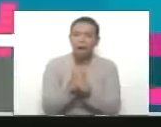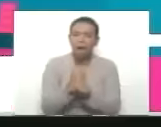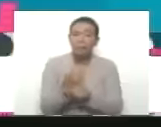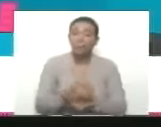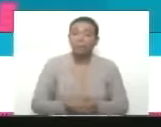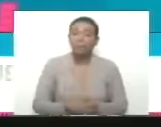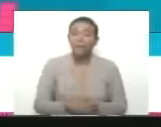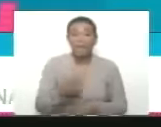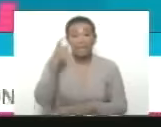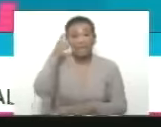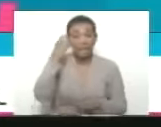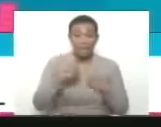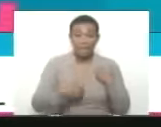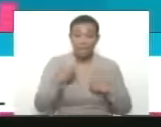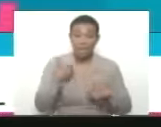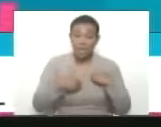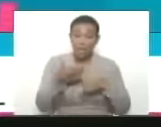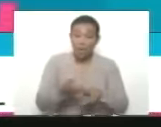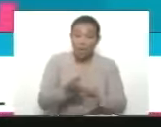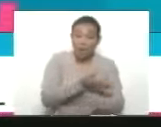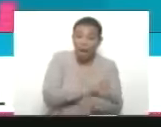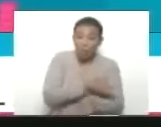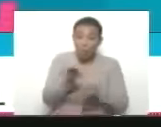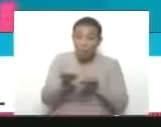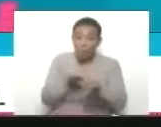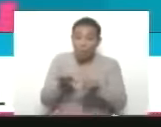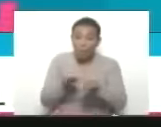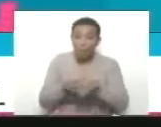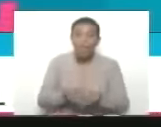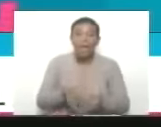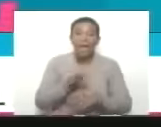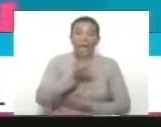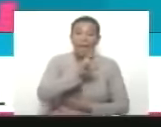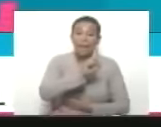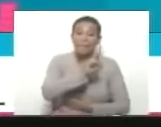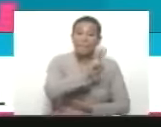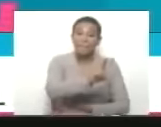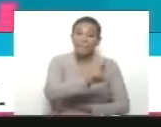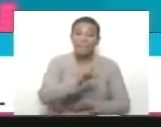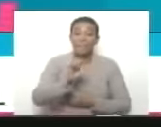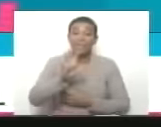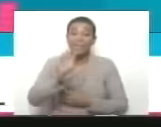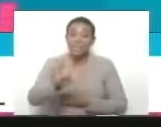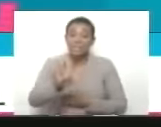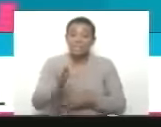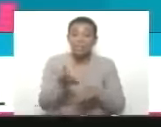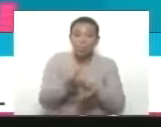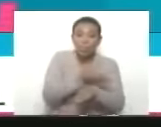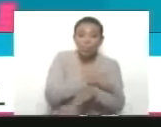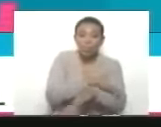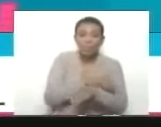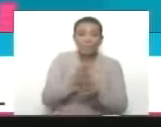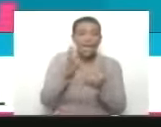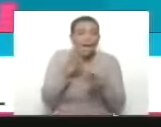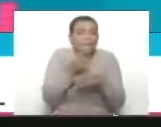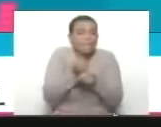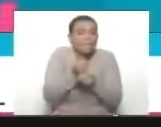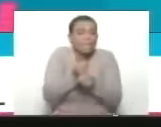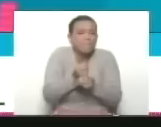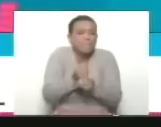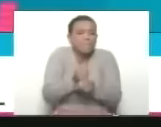Y el miércoles, un día antes, fue el día, llegó el día, el día más esperado,